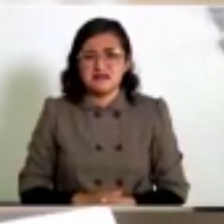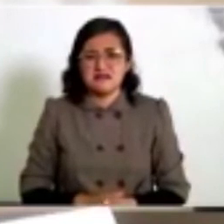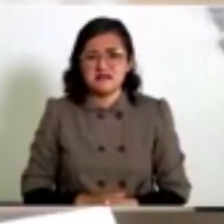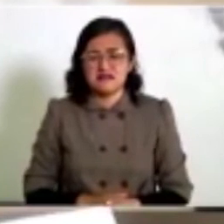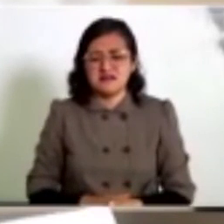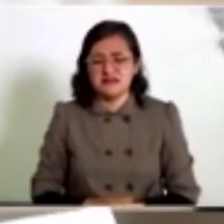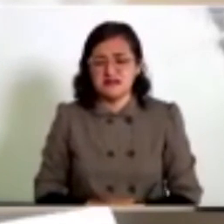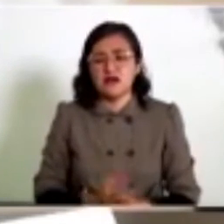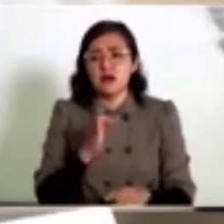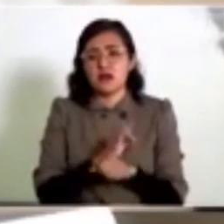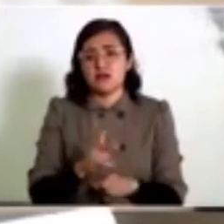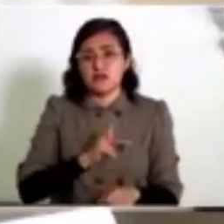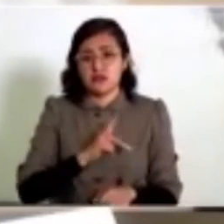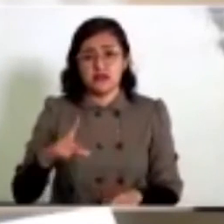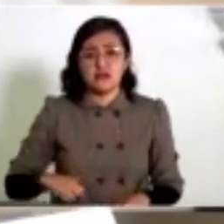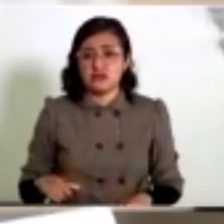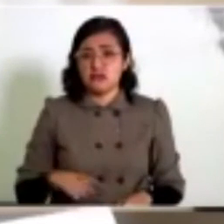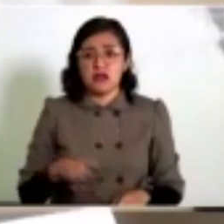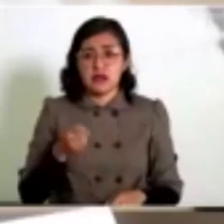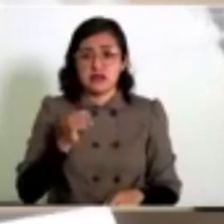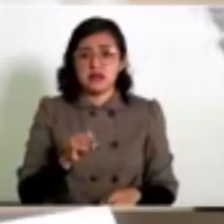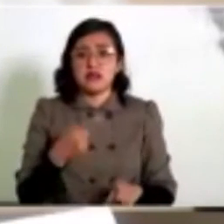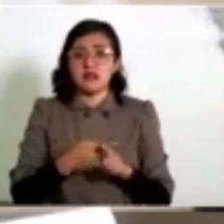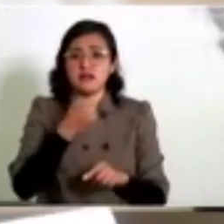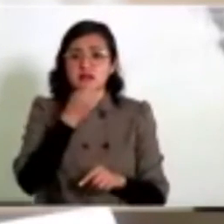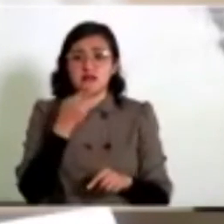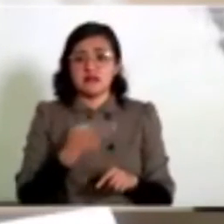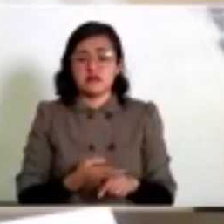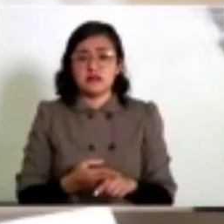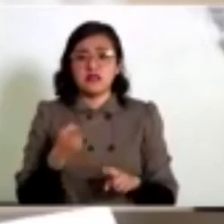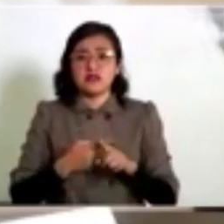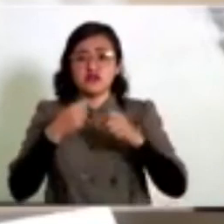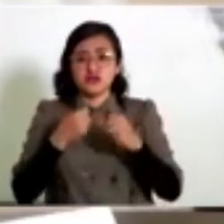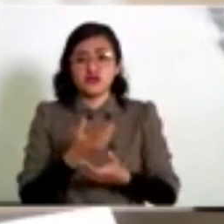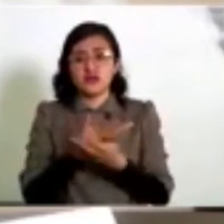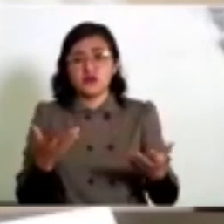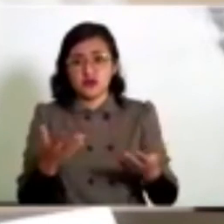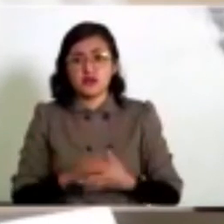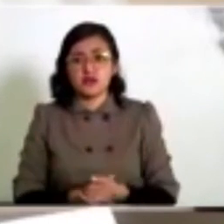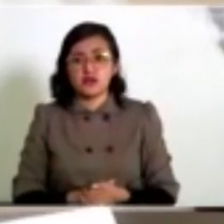esa es la posición del gobierno y de la Secretaría de Segura Pública del Estado Estado de